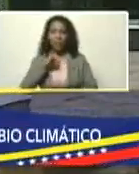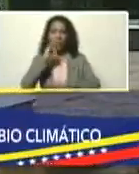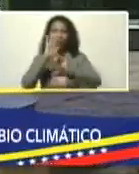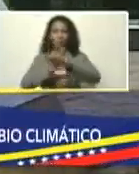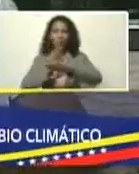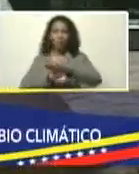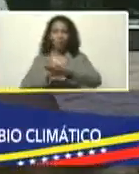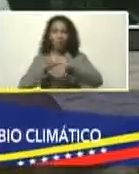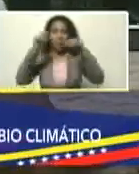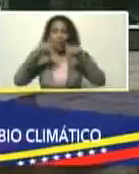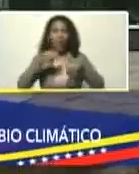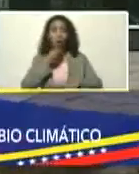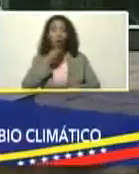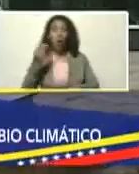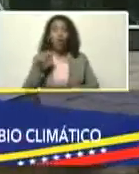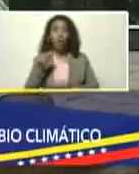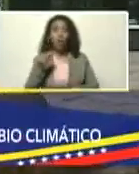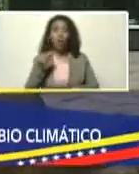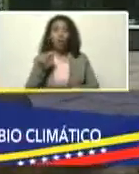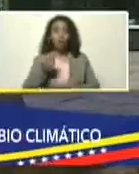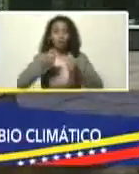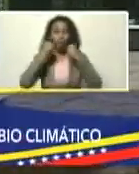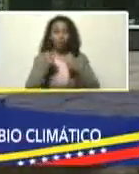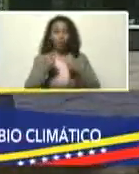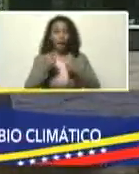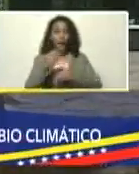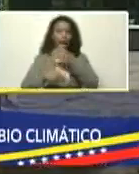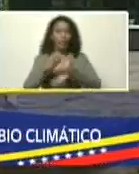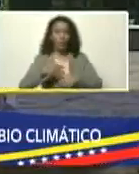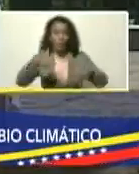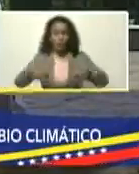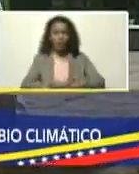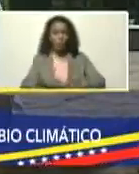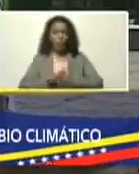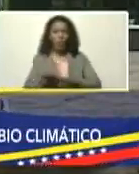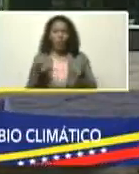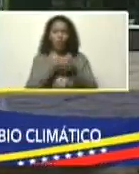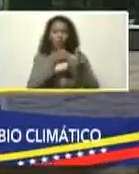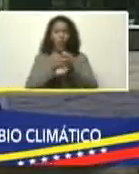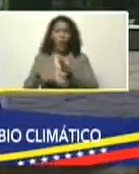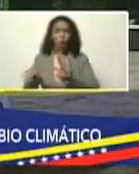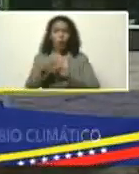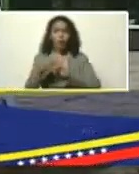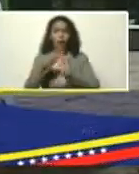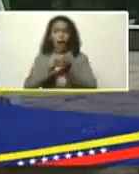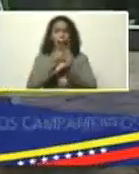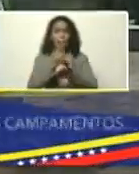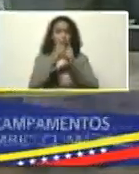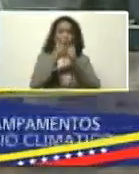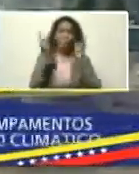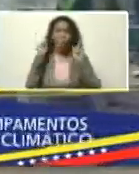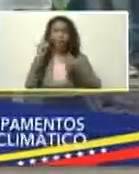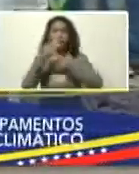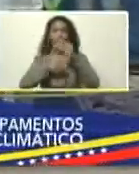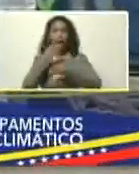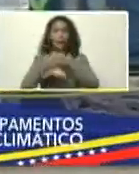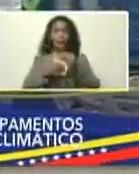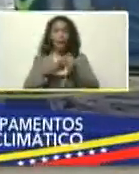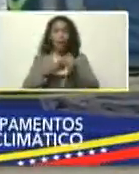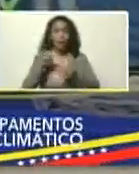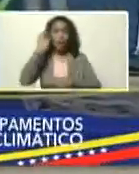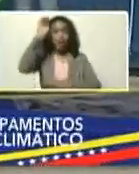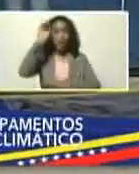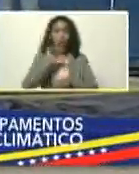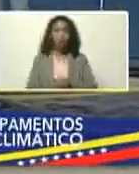informarle, que aquí está, la juventud porteña, dándolo todo, porque estas brigadas, contra el cambio climático, sean, tendencia,